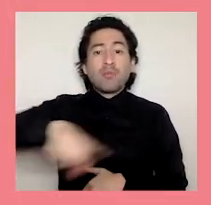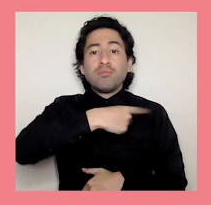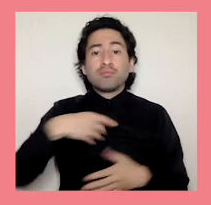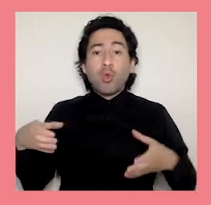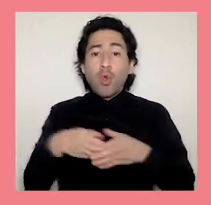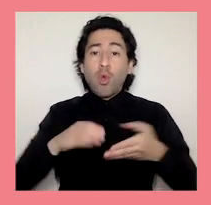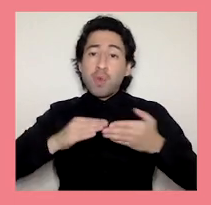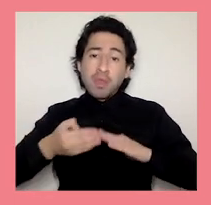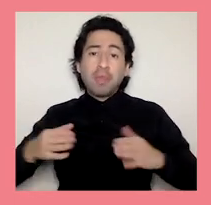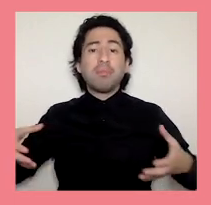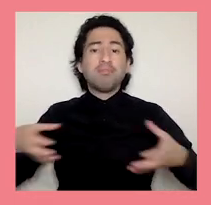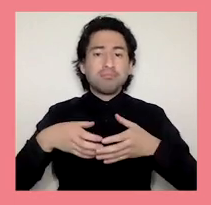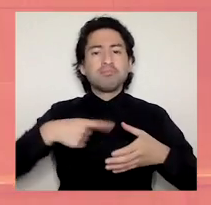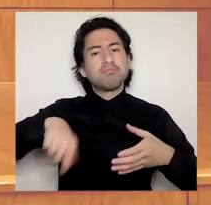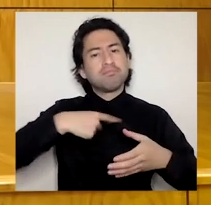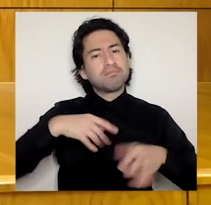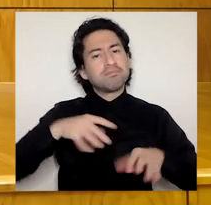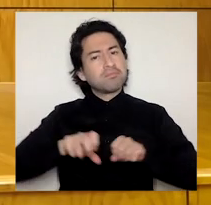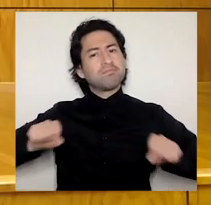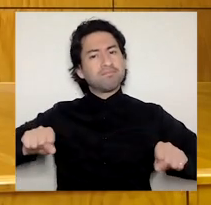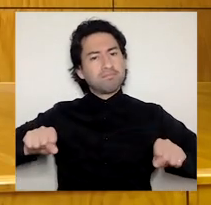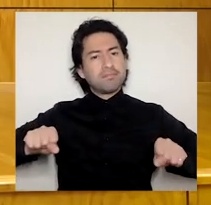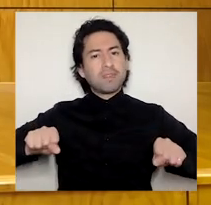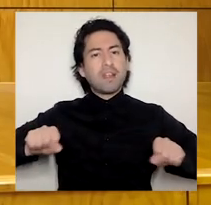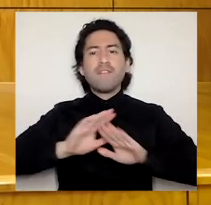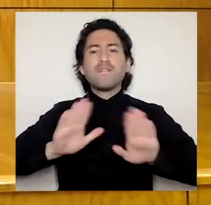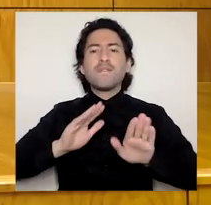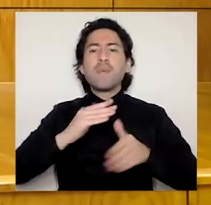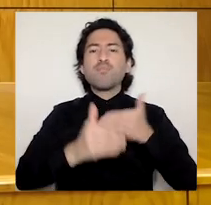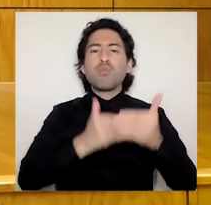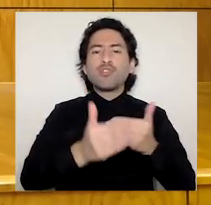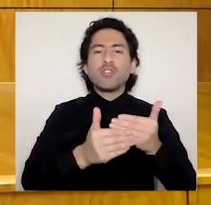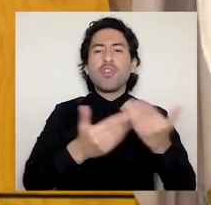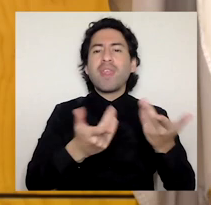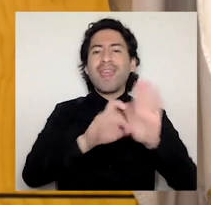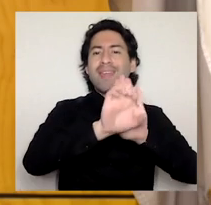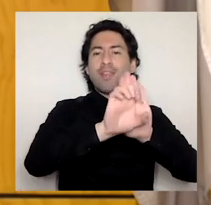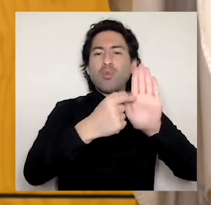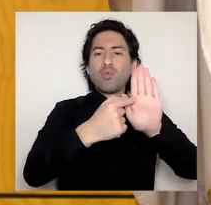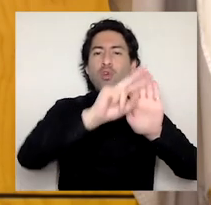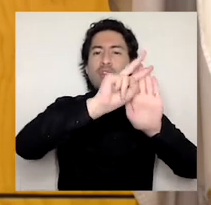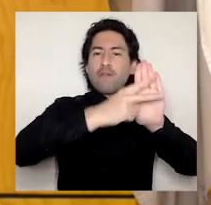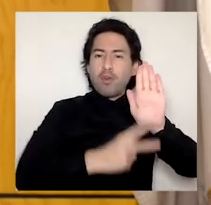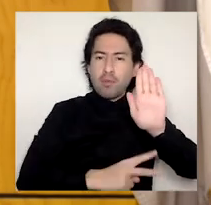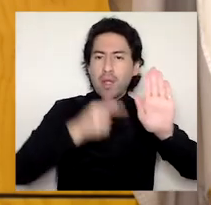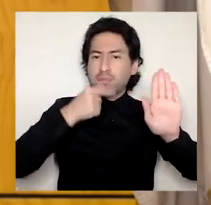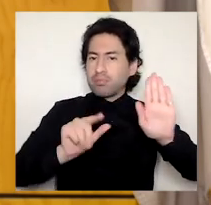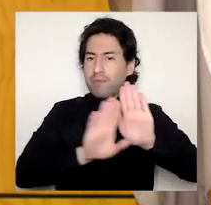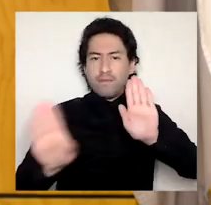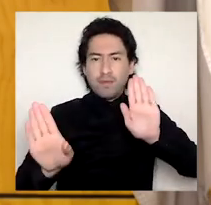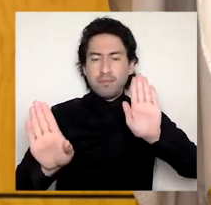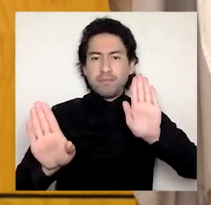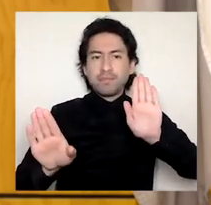de los estatutos de la Universidad del Bio Bio. Este proceso triestamental y participativo se encuentra en la etapa de elaboración